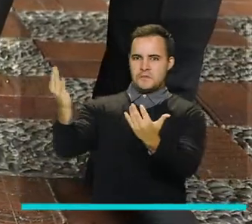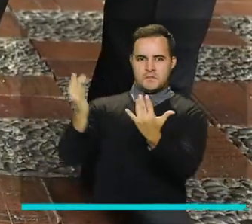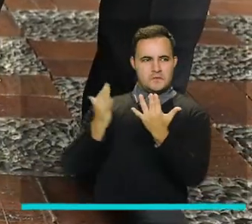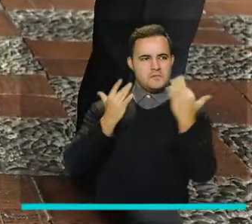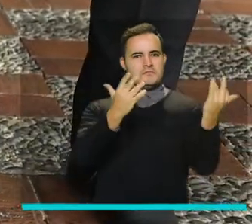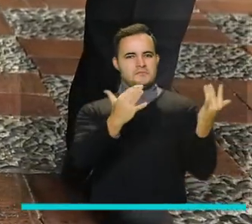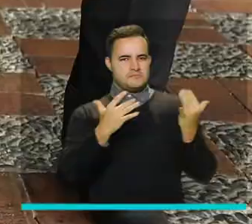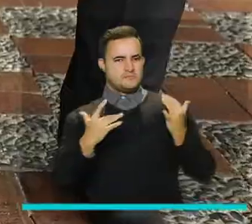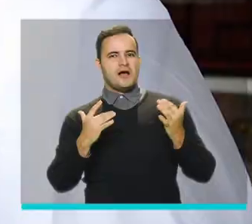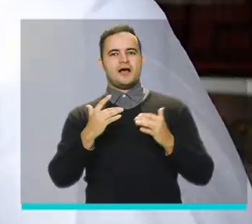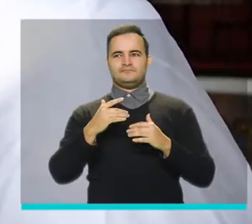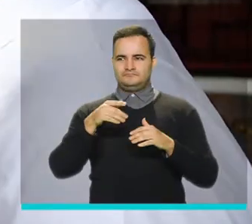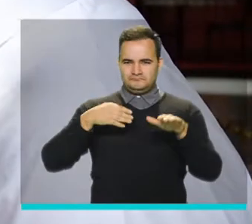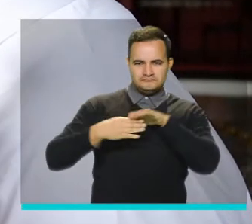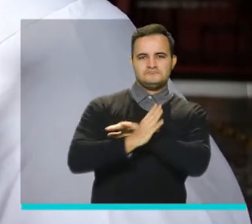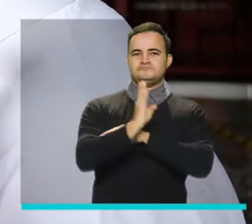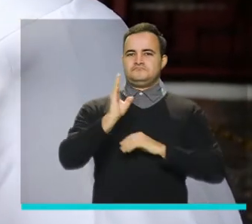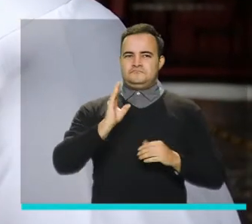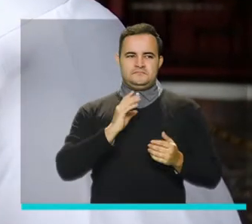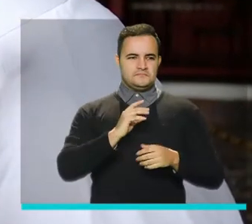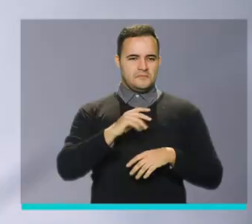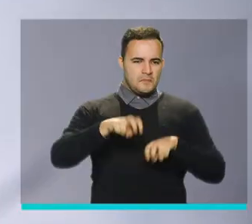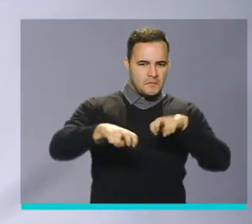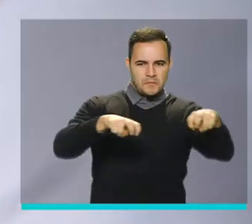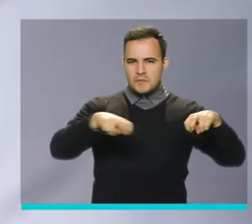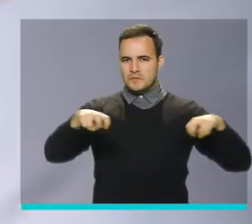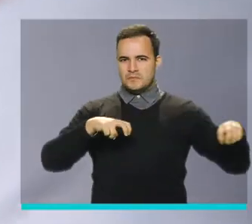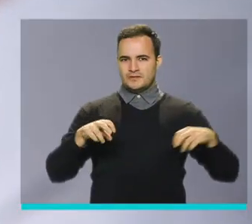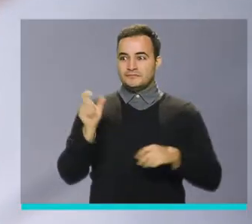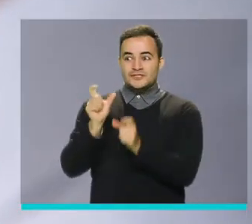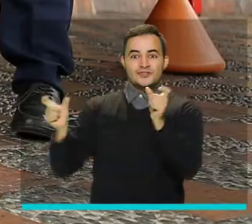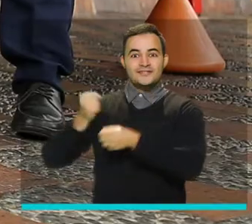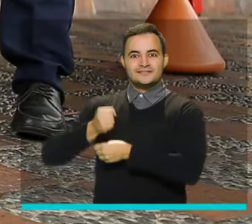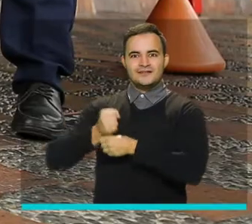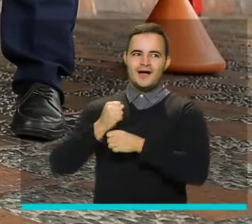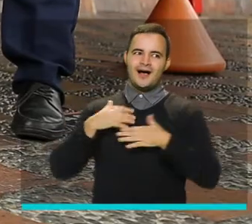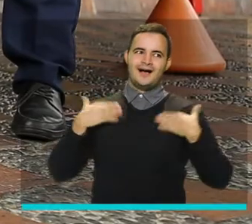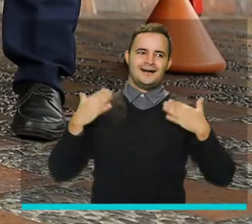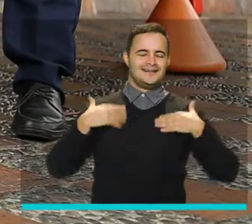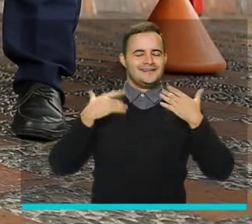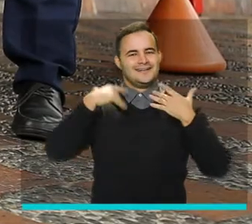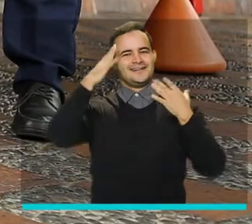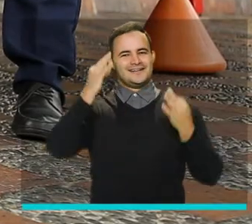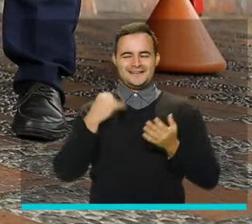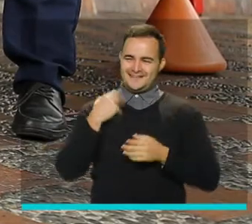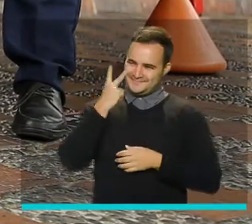restaurantes, los empleados también sonríen cada día más.